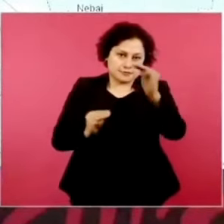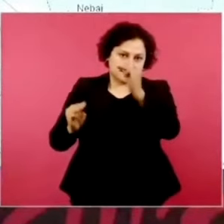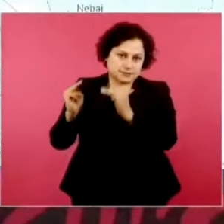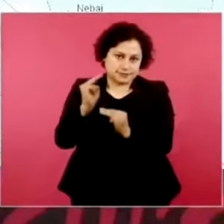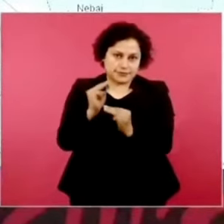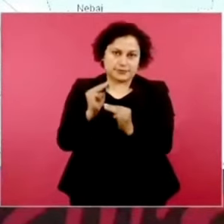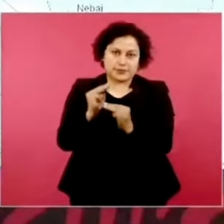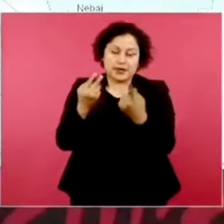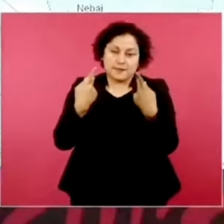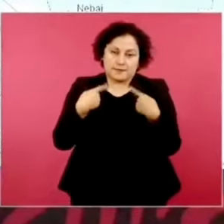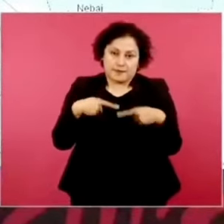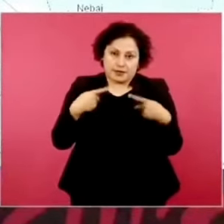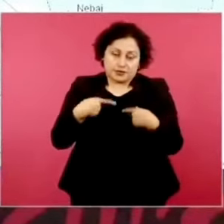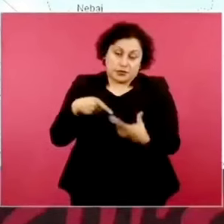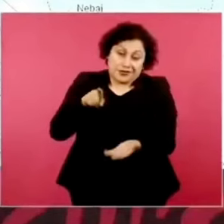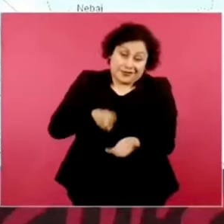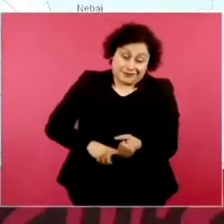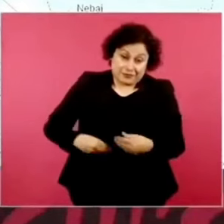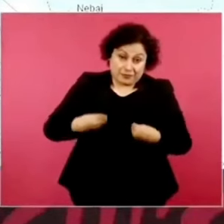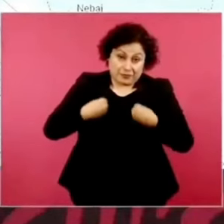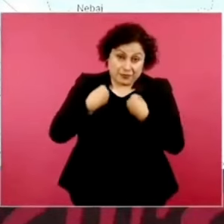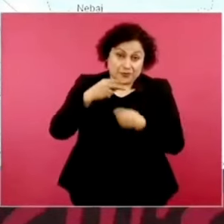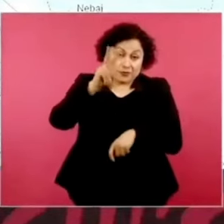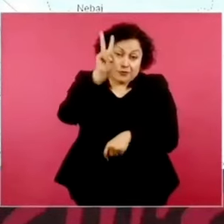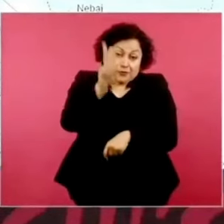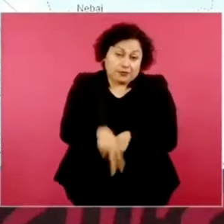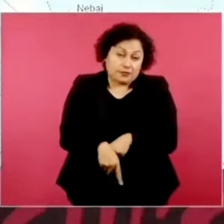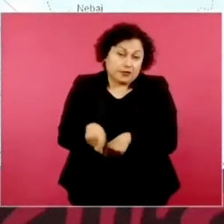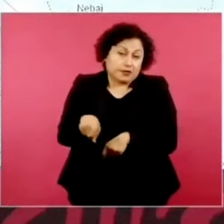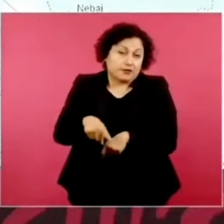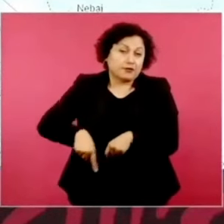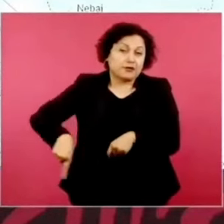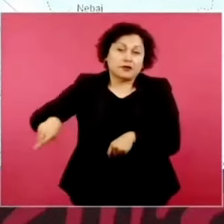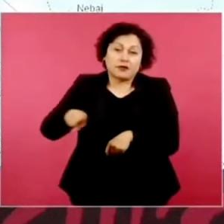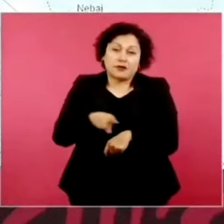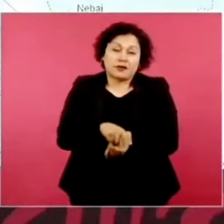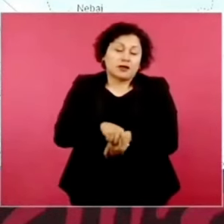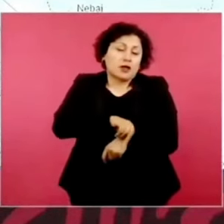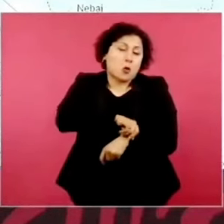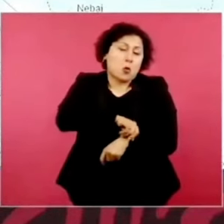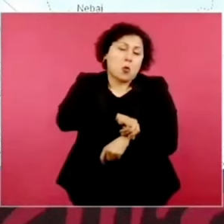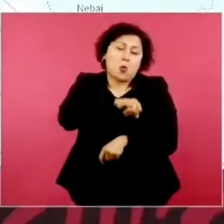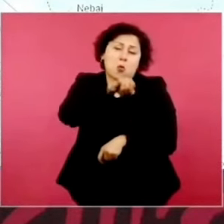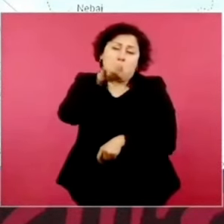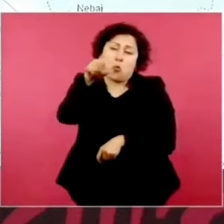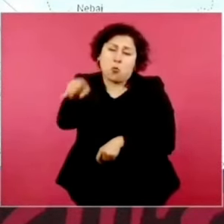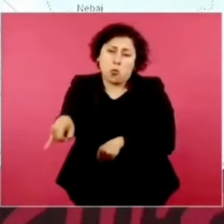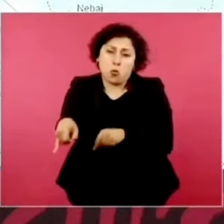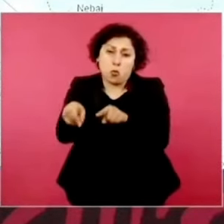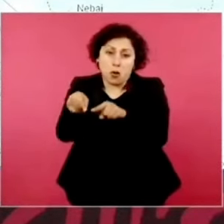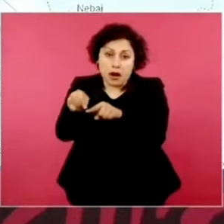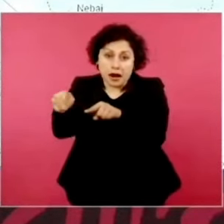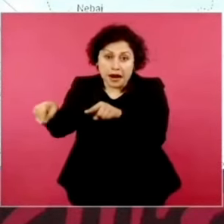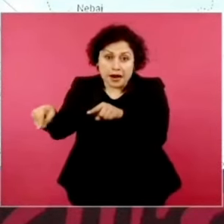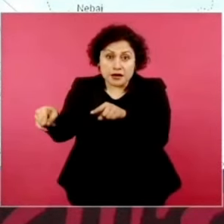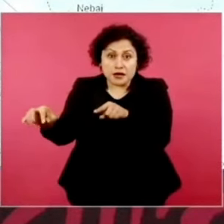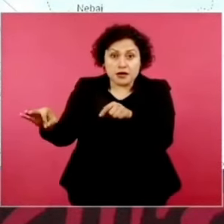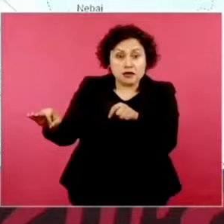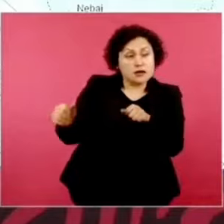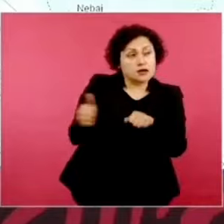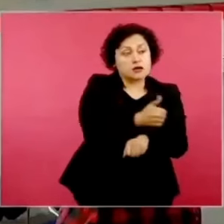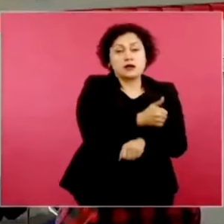muy marginada, para ir a Tuxtla, pues tiene esto como opción